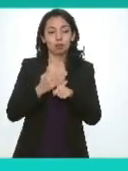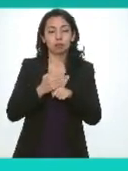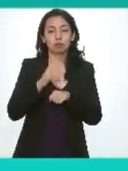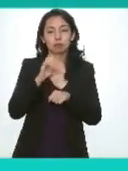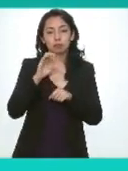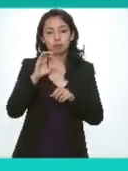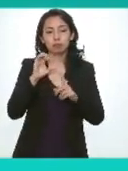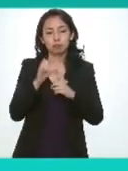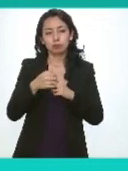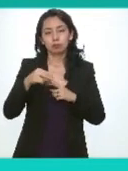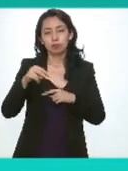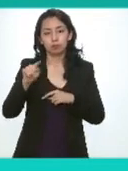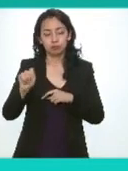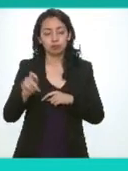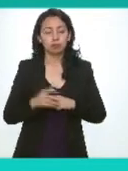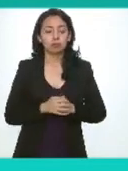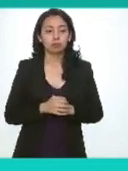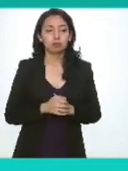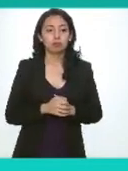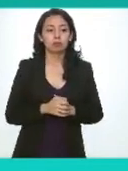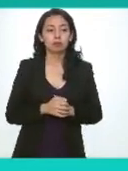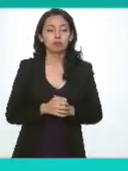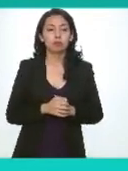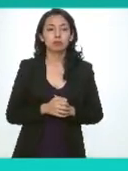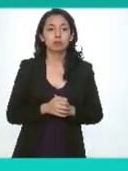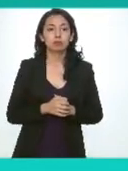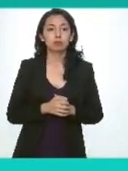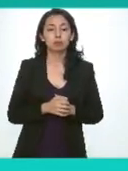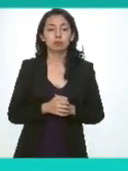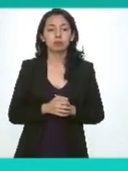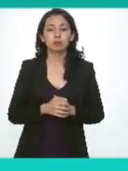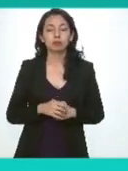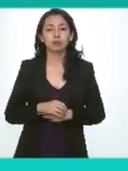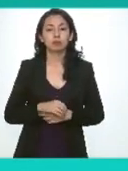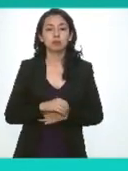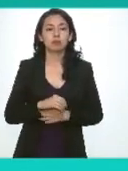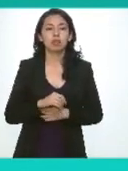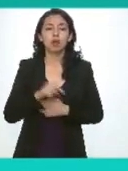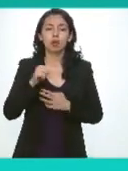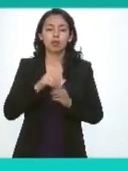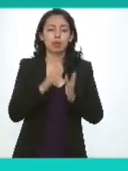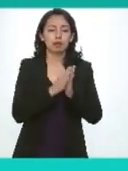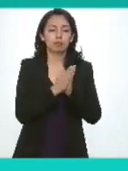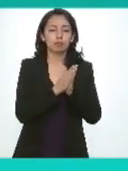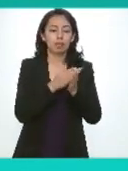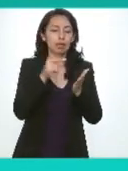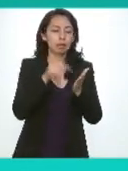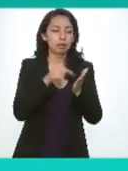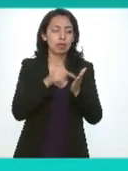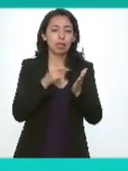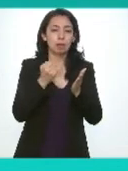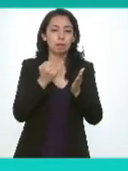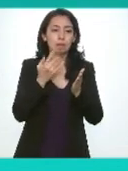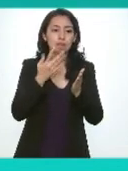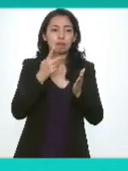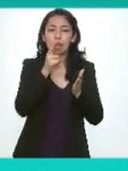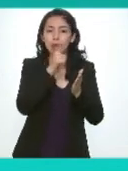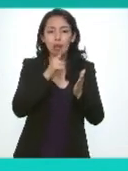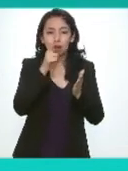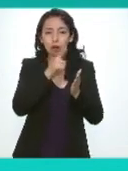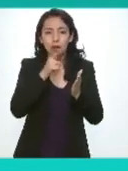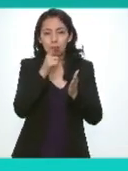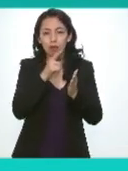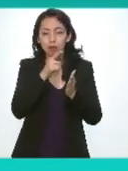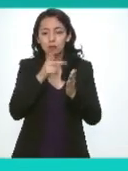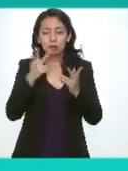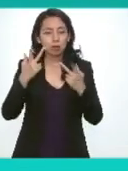bien pues esta este manual del lenguaje ciudadano es un